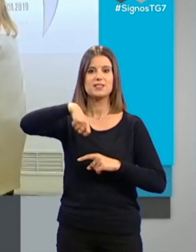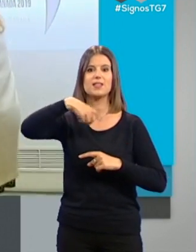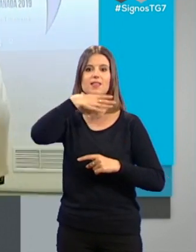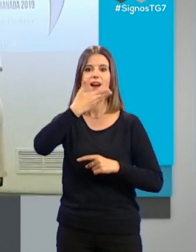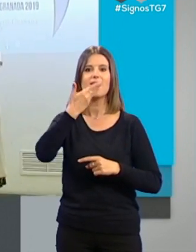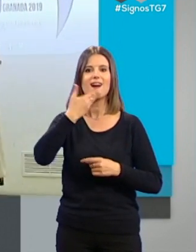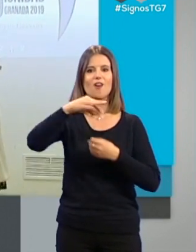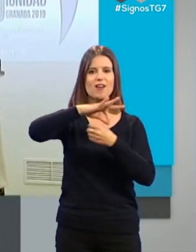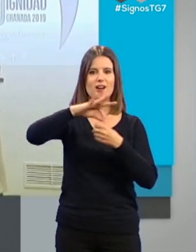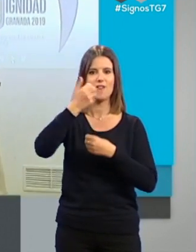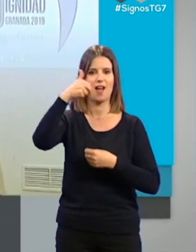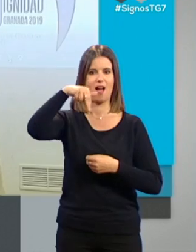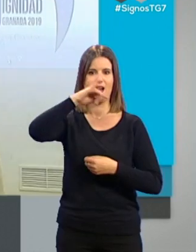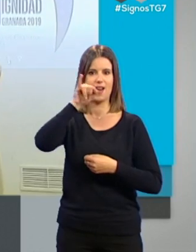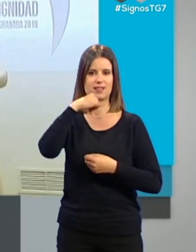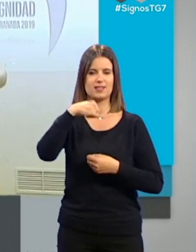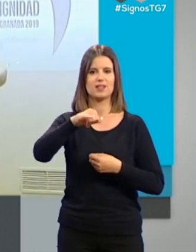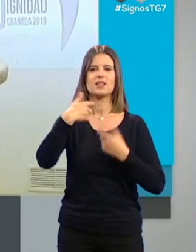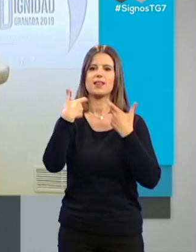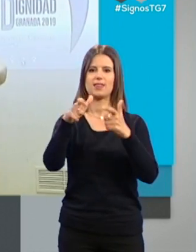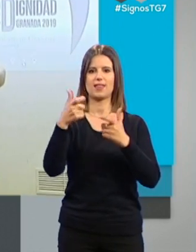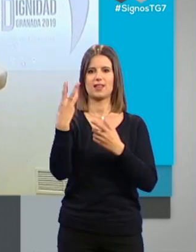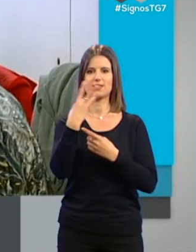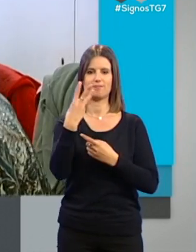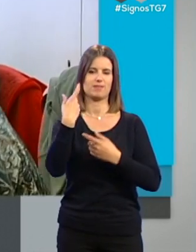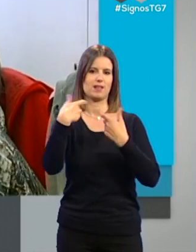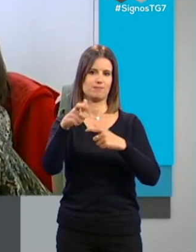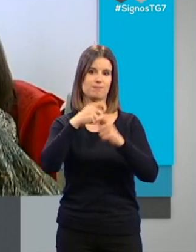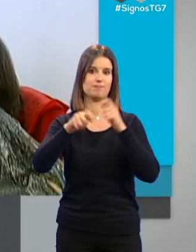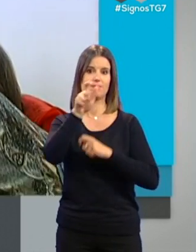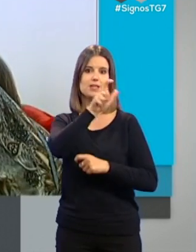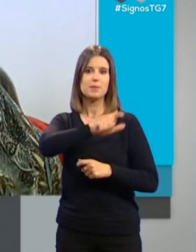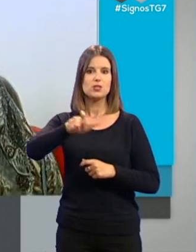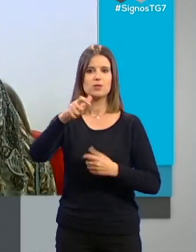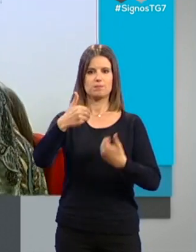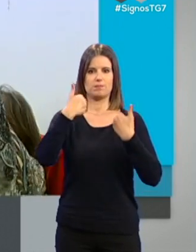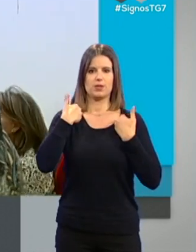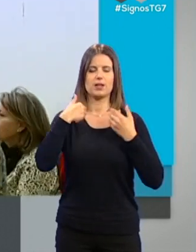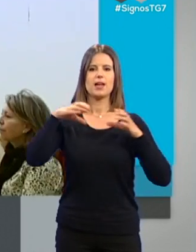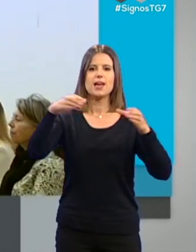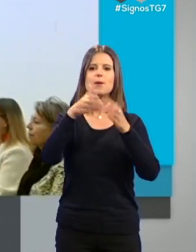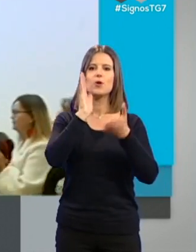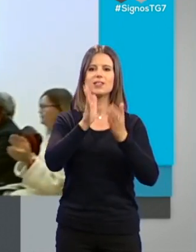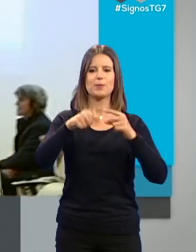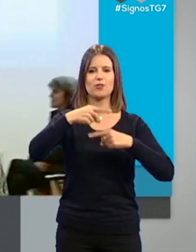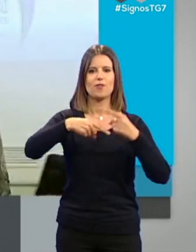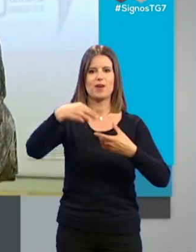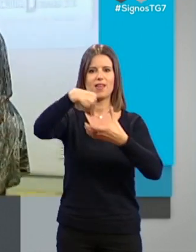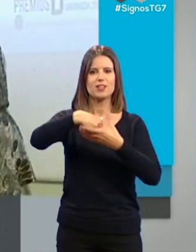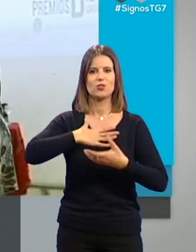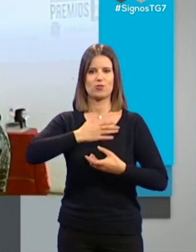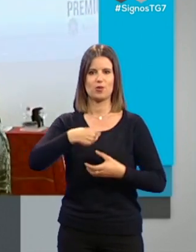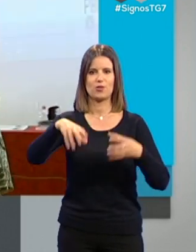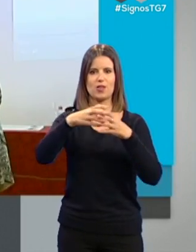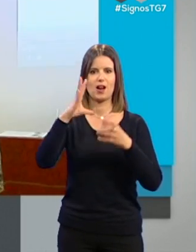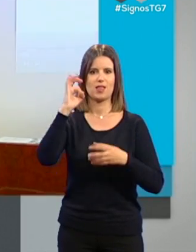Café, Ana Sánchez Montoro, en la categoría Tercer Sector y la responsable de los equipos de tratamiento familiar del Ayuntamiento de Granada, Concha